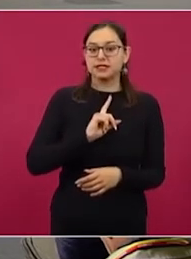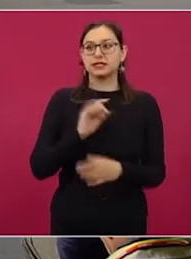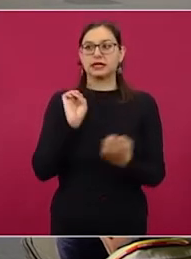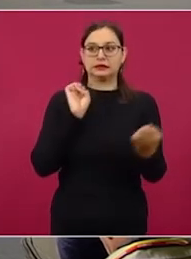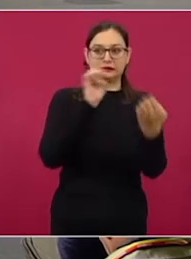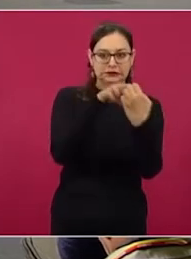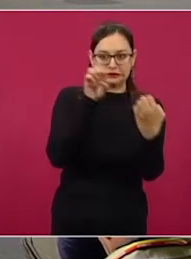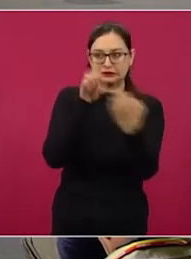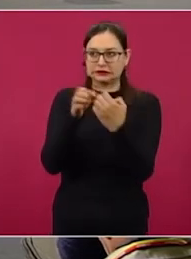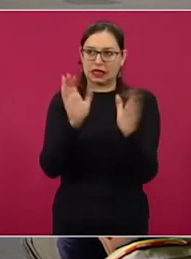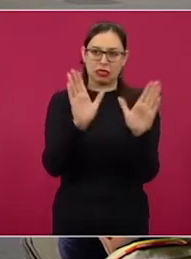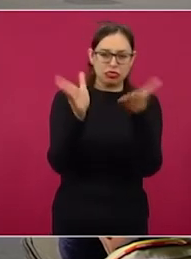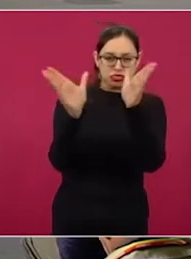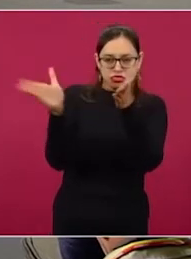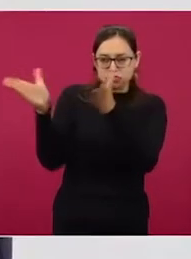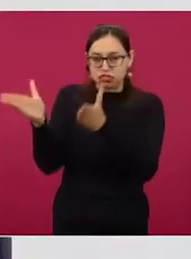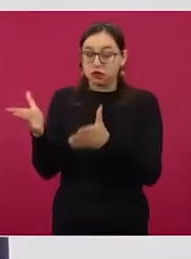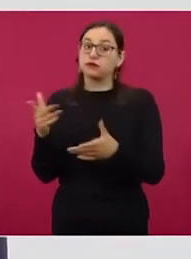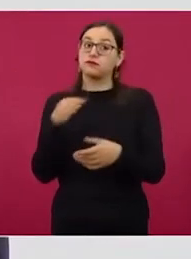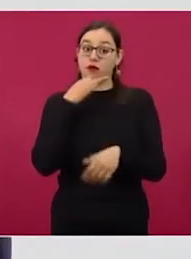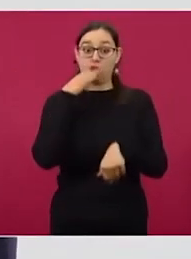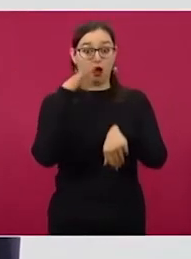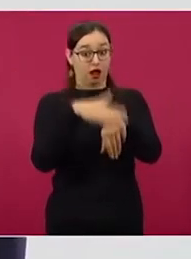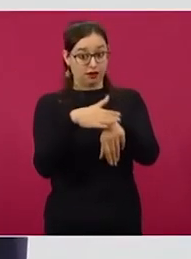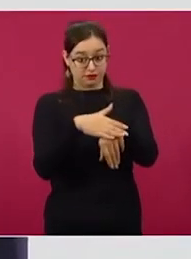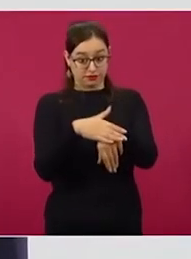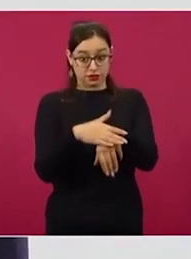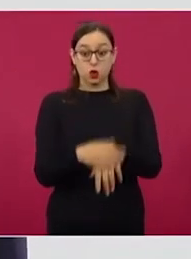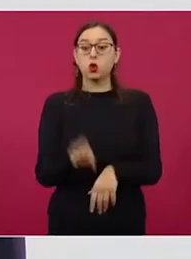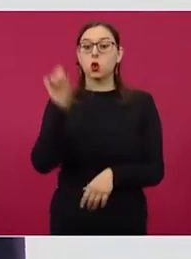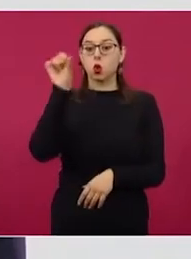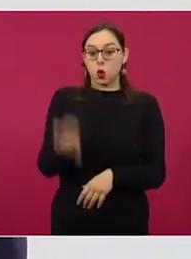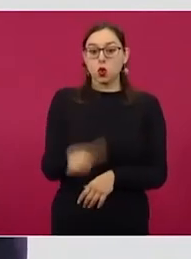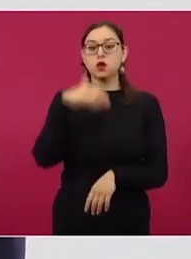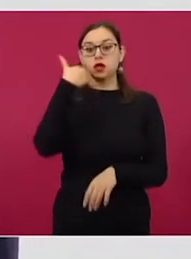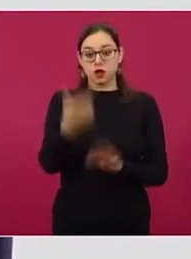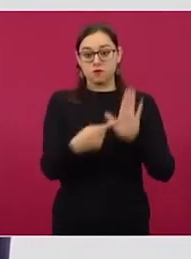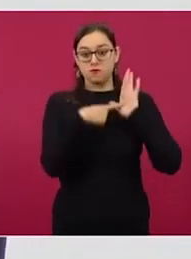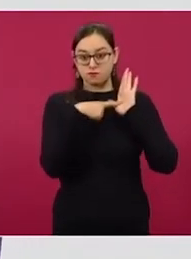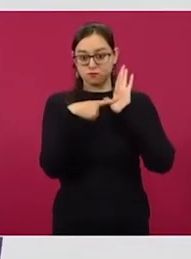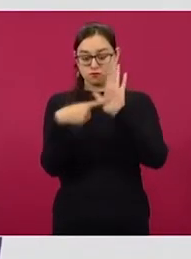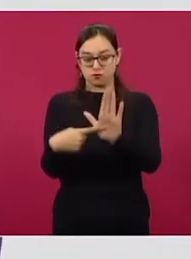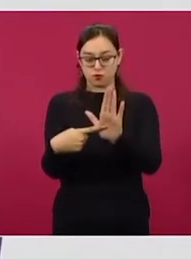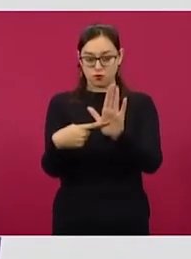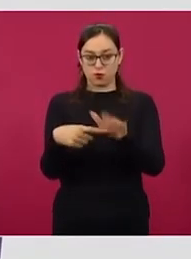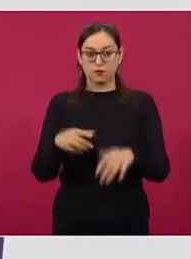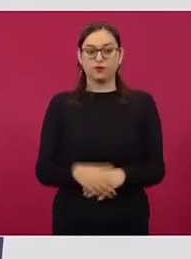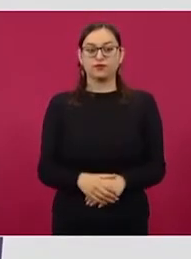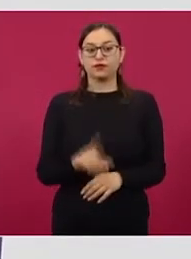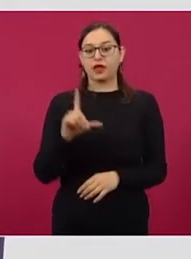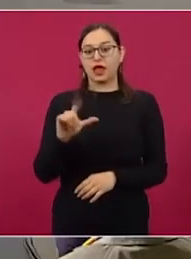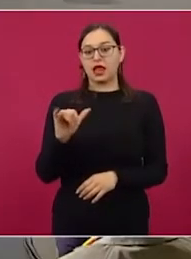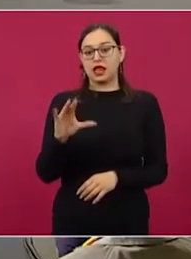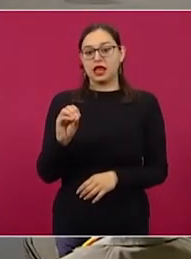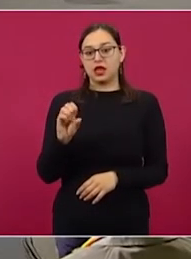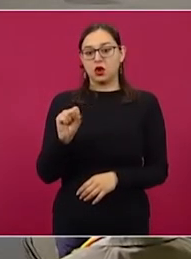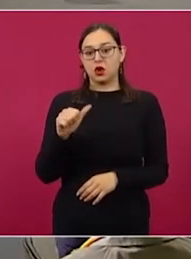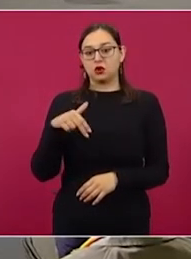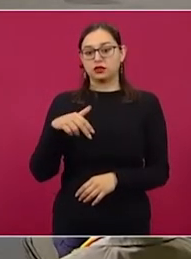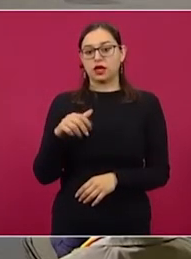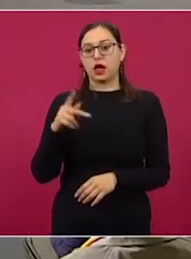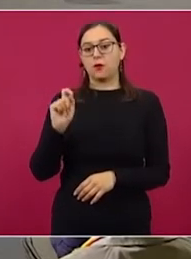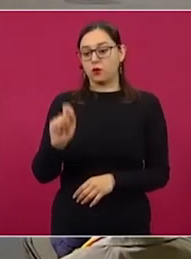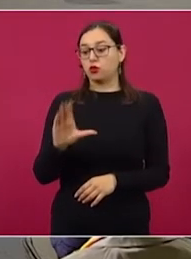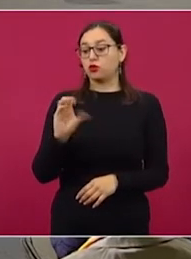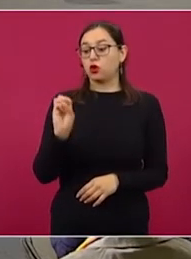engañar a la población. El ejemplo que queremos denunciar es el dominio ates-alto-liconza.com, que a